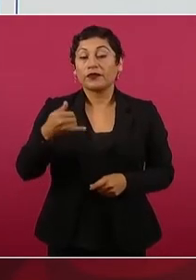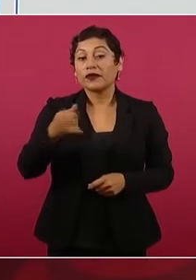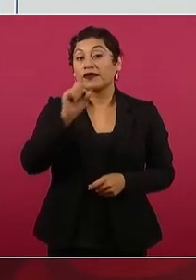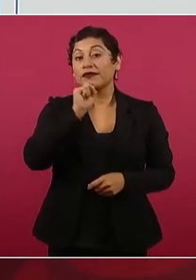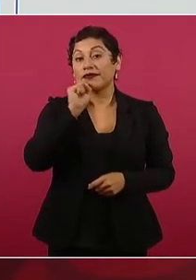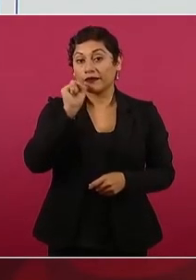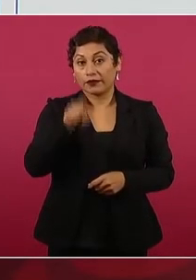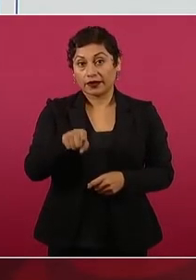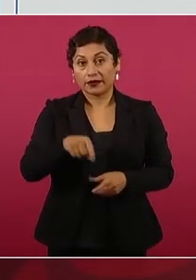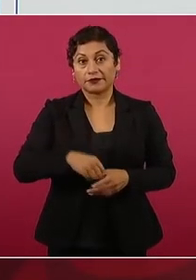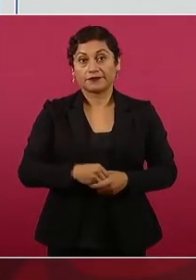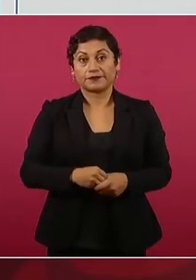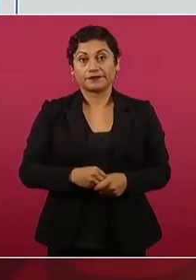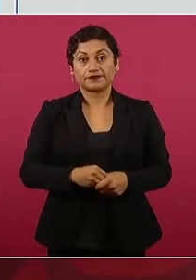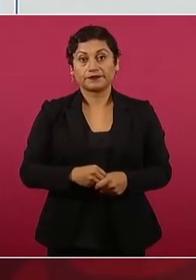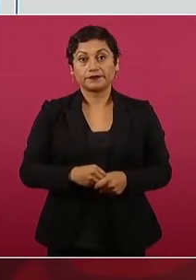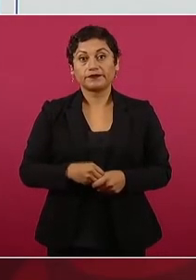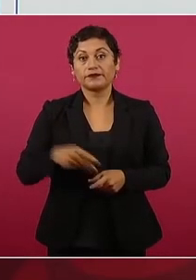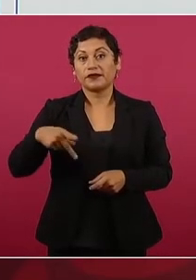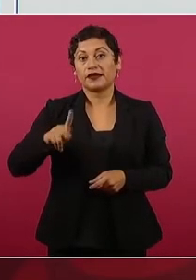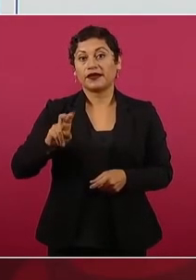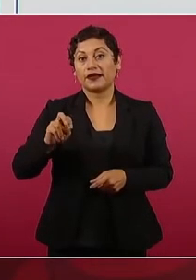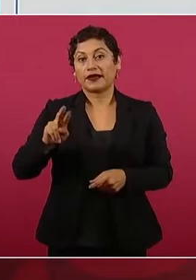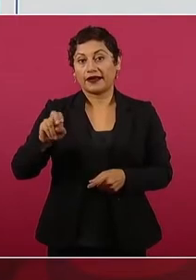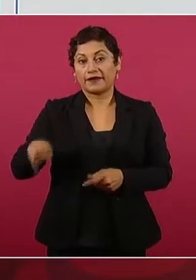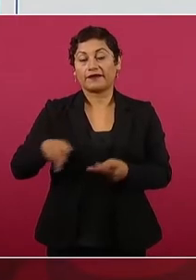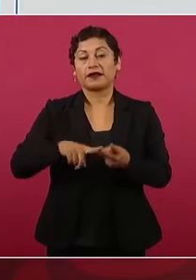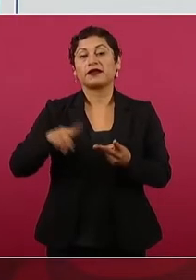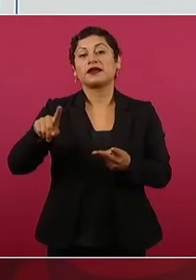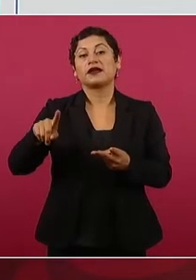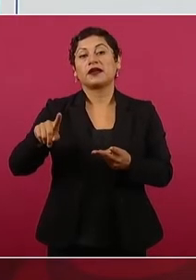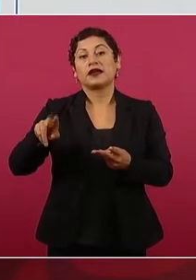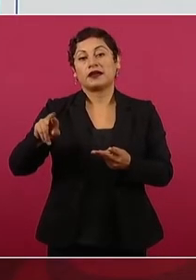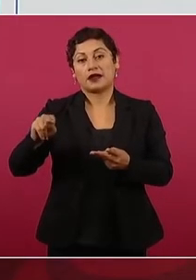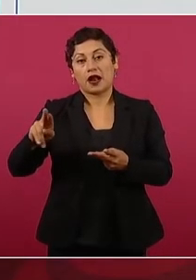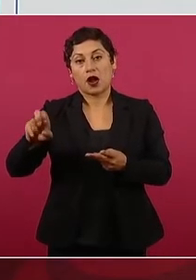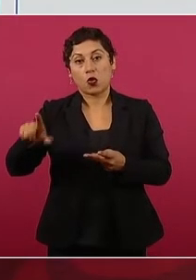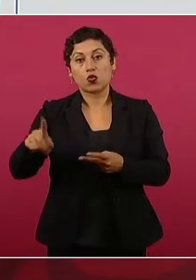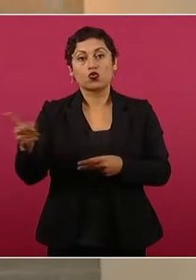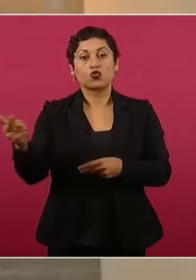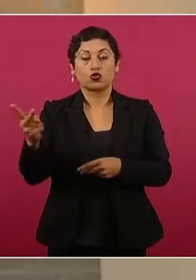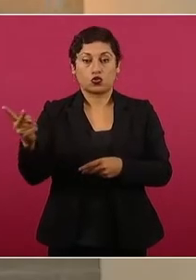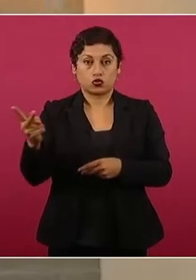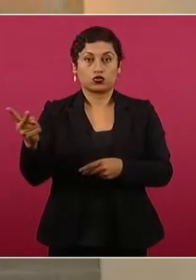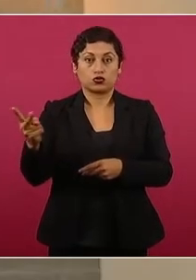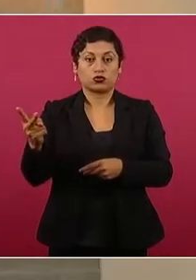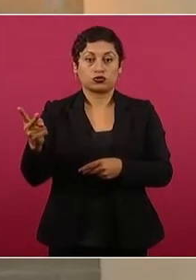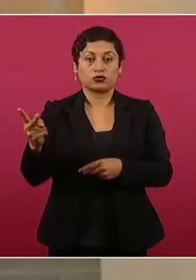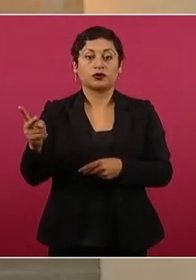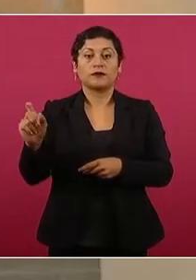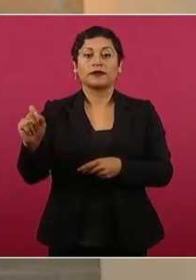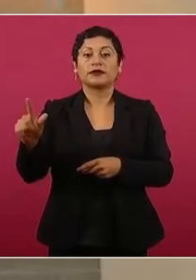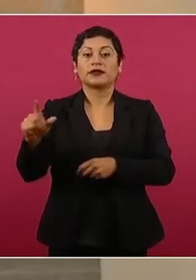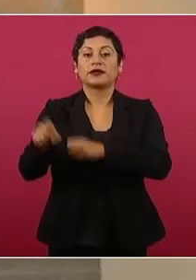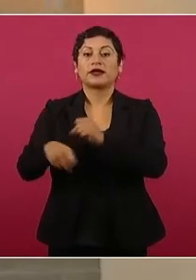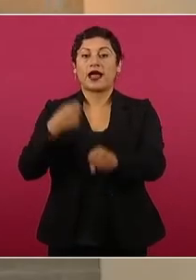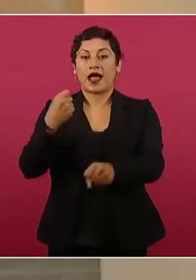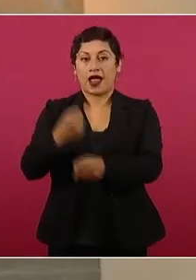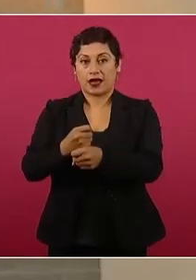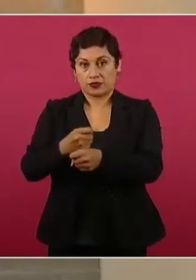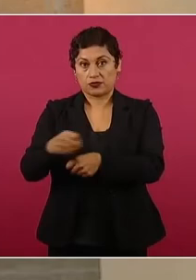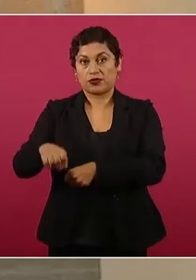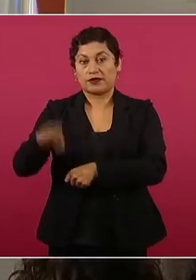más en contra de Kevin N y Raúl N por 27 años de edad, también por homicidio calificado.